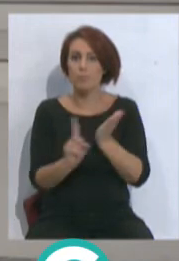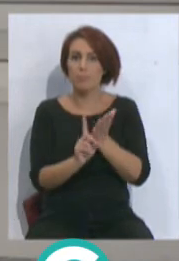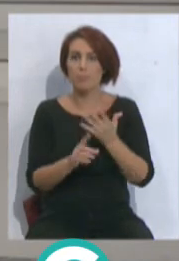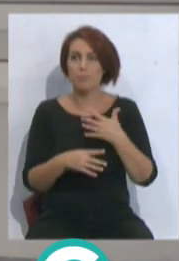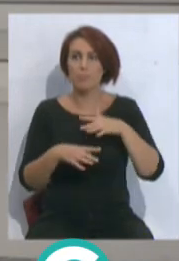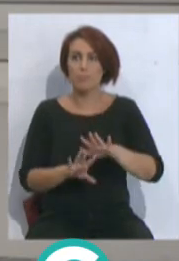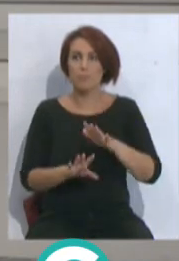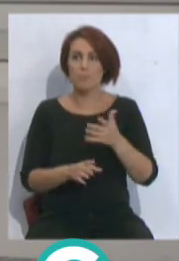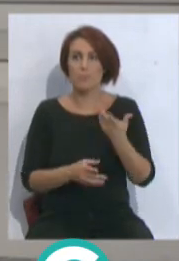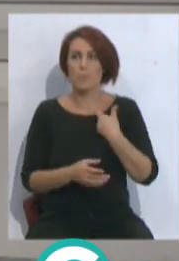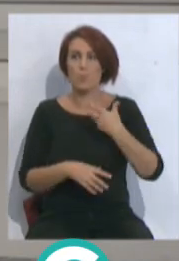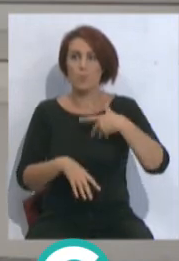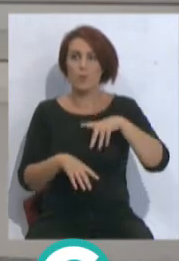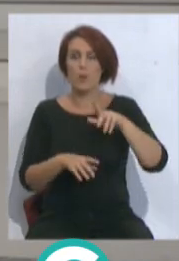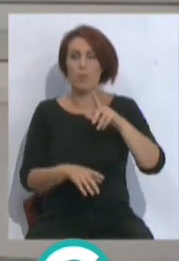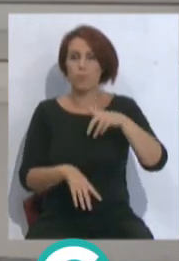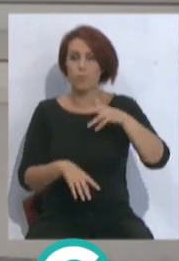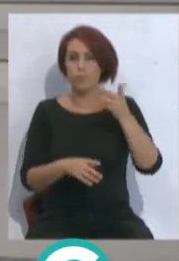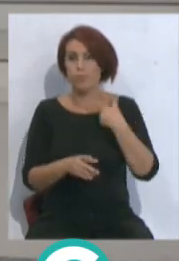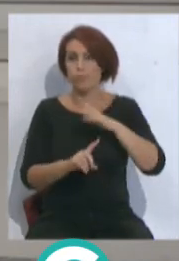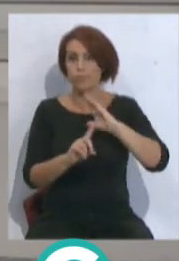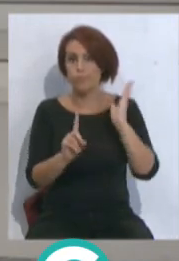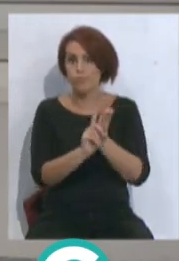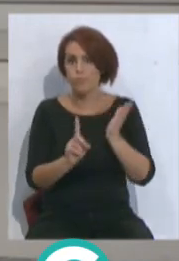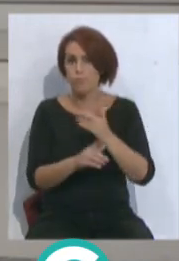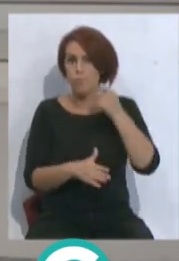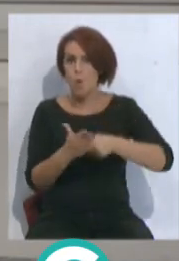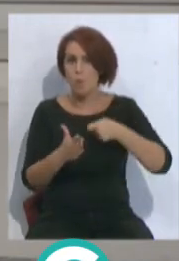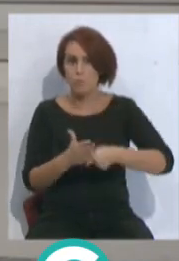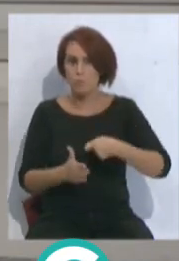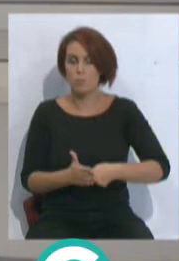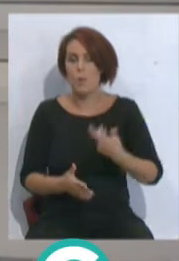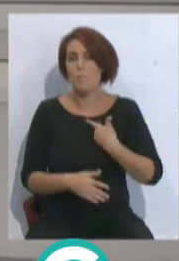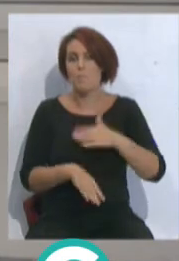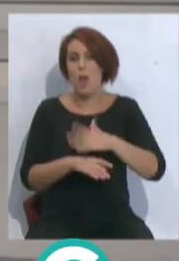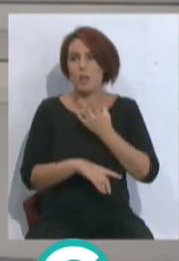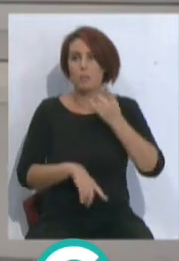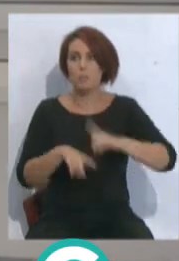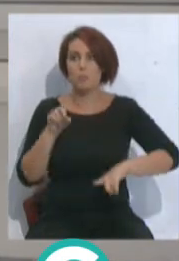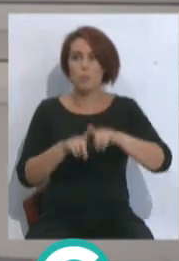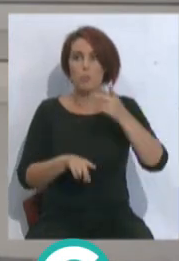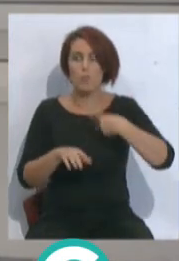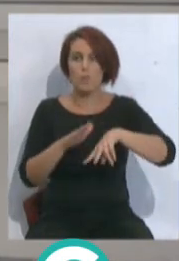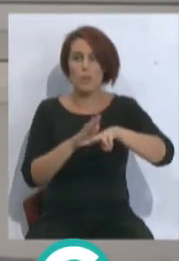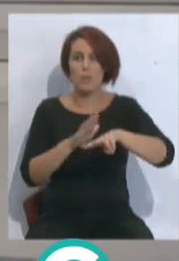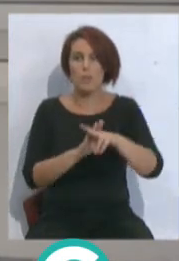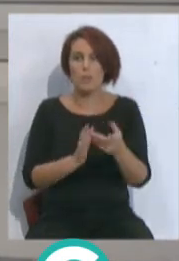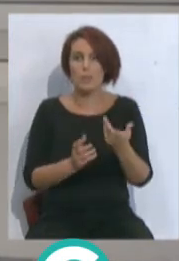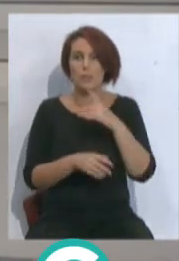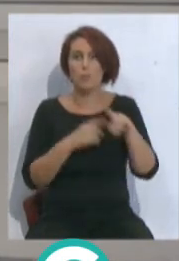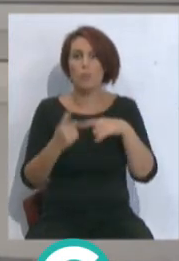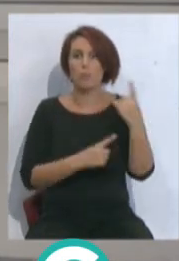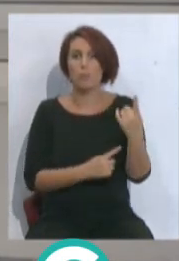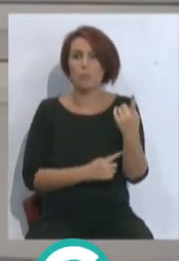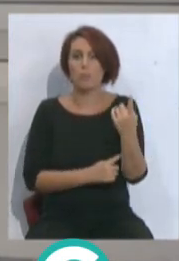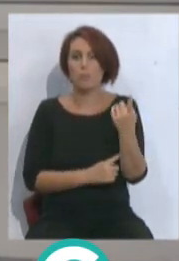una lluvia de sanciones, podemos decir, para algunos futbolistas y luego